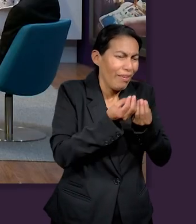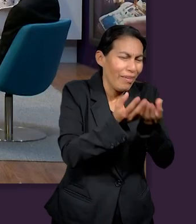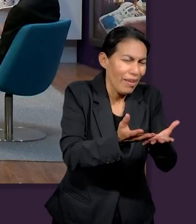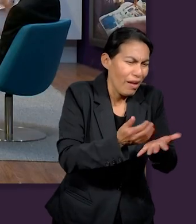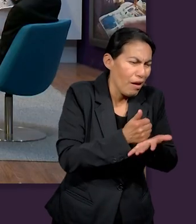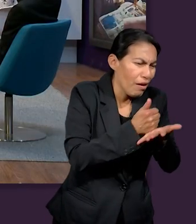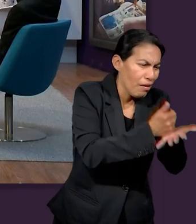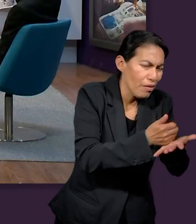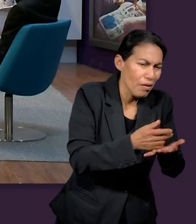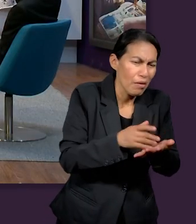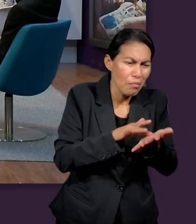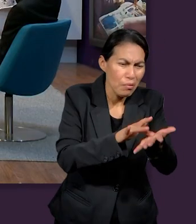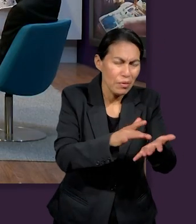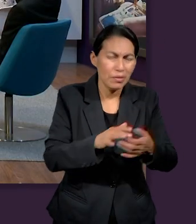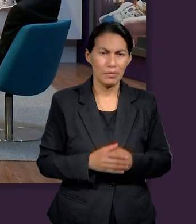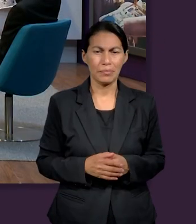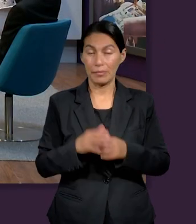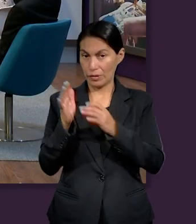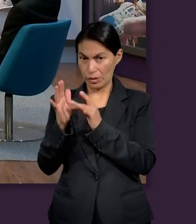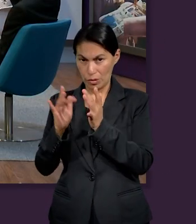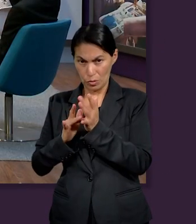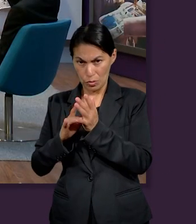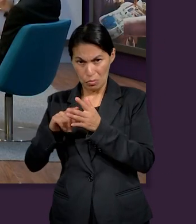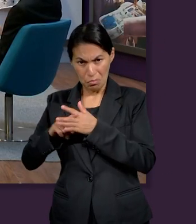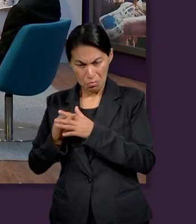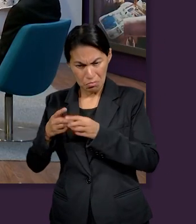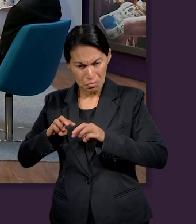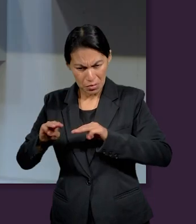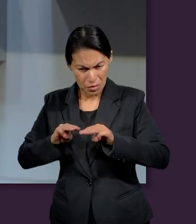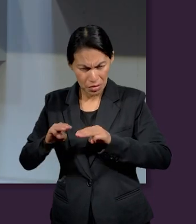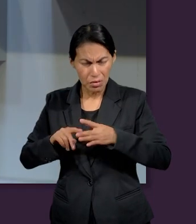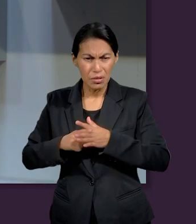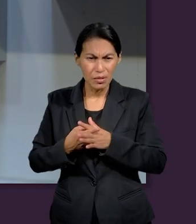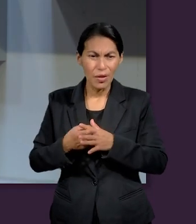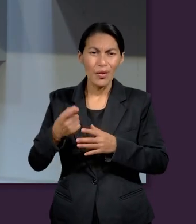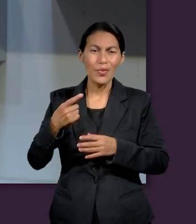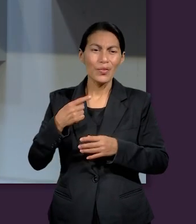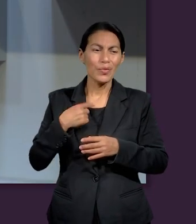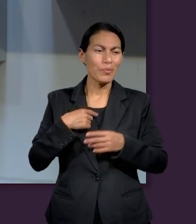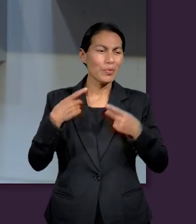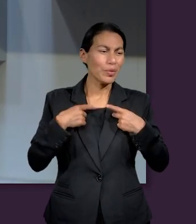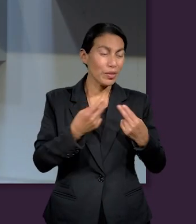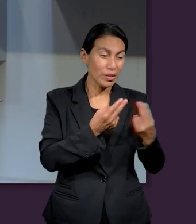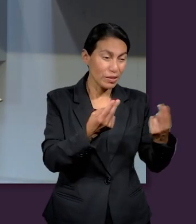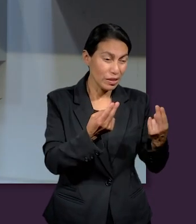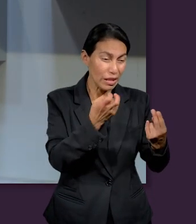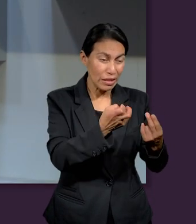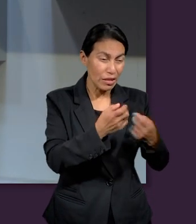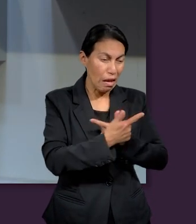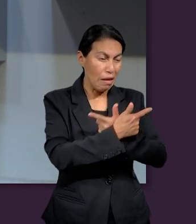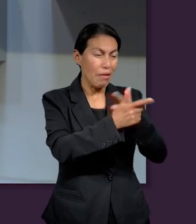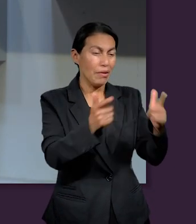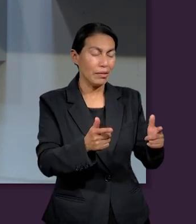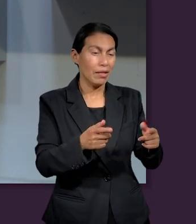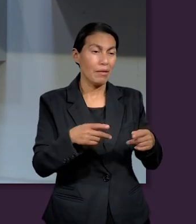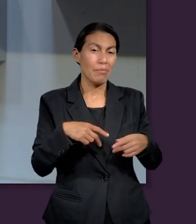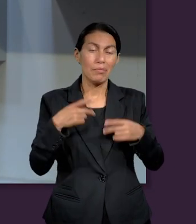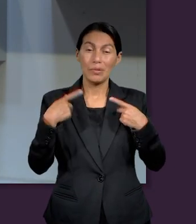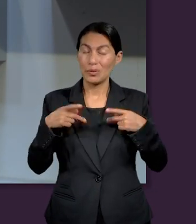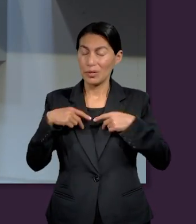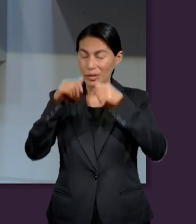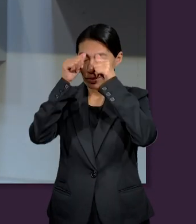al necesitado y Jesús cuando inició su ministerio dijo yo he venido para darle libertad a los necesitados